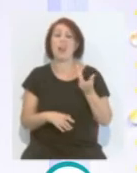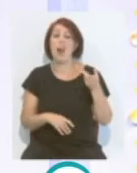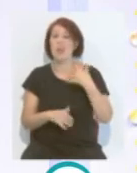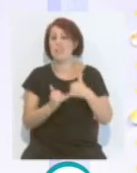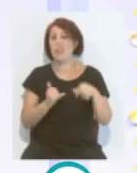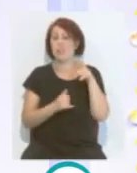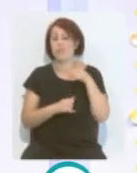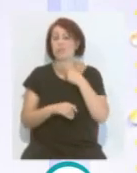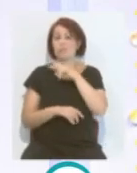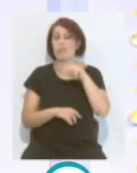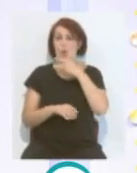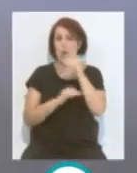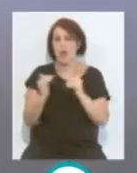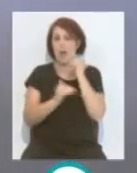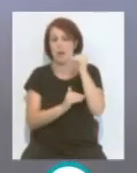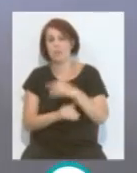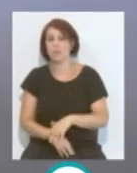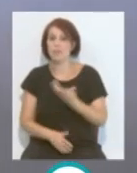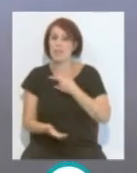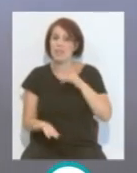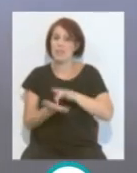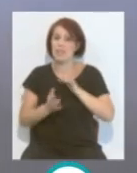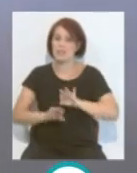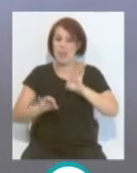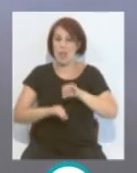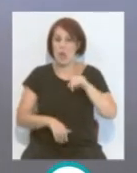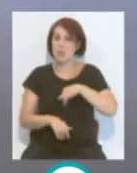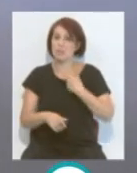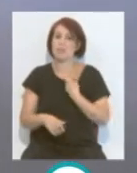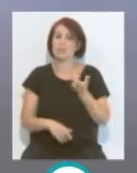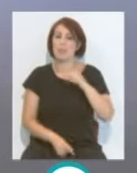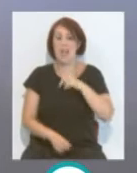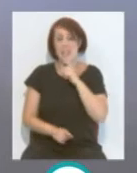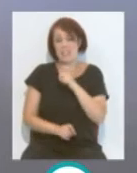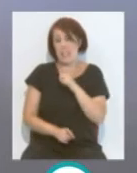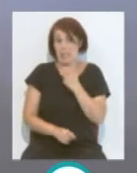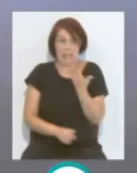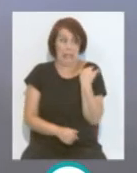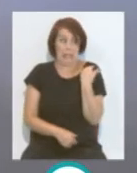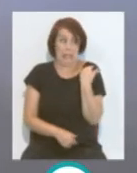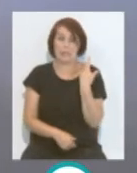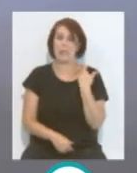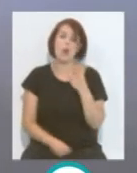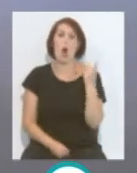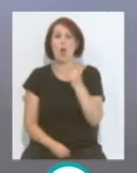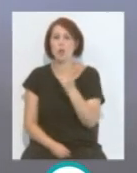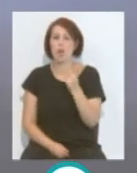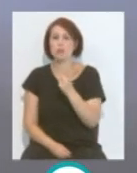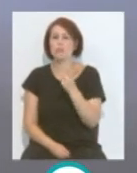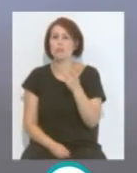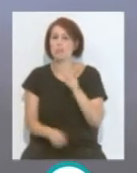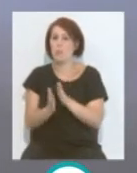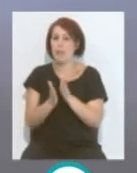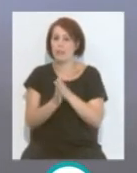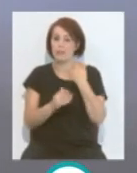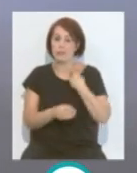está en segunda división, ¿no? Era una cita especial a la que teníamos para el día de hoy. También los avisé con muy poquito tiempo. Tanto Felipe, Pablo y